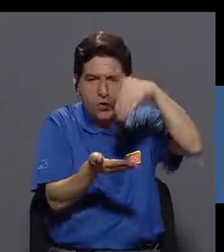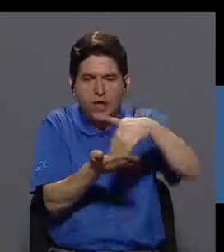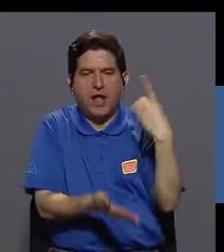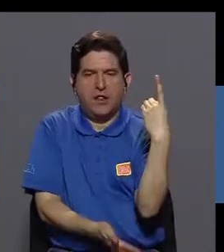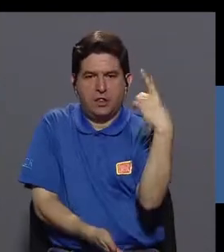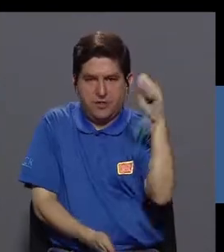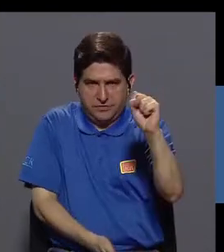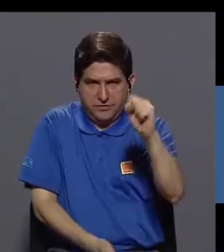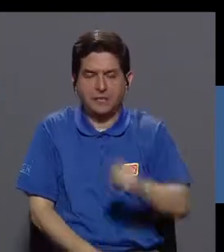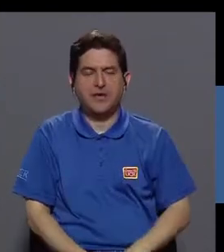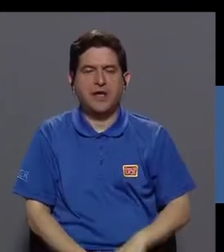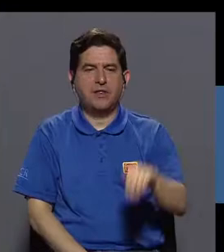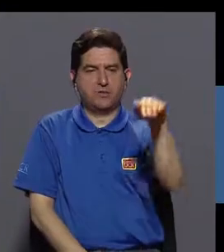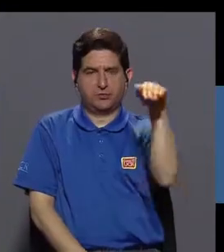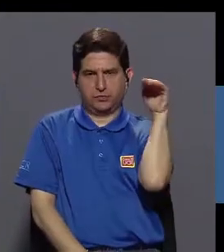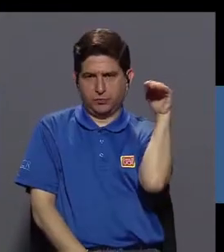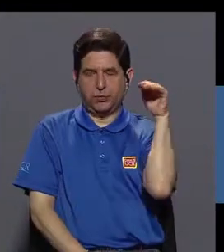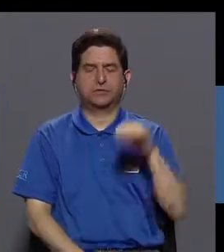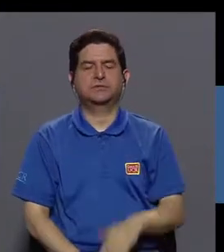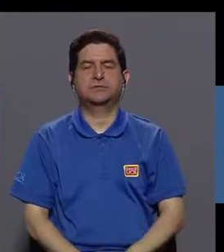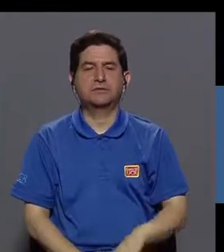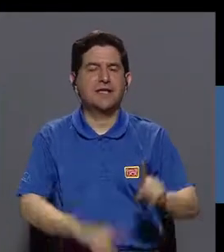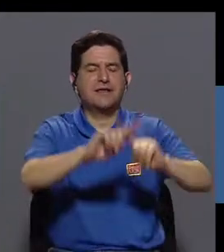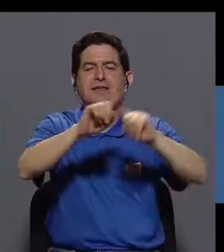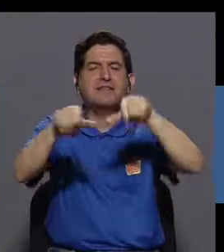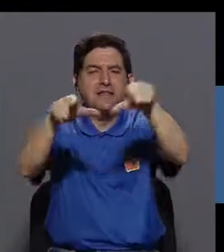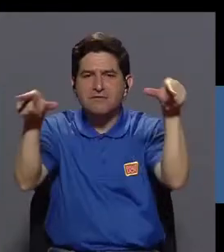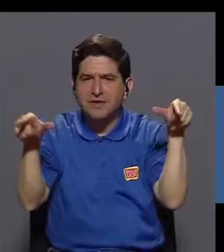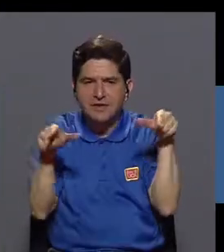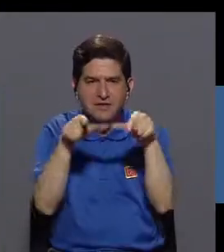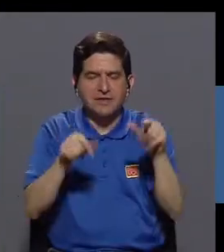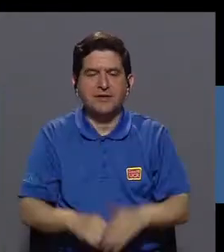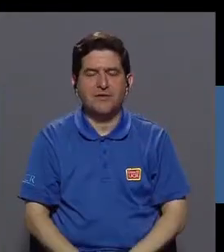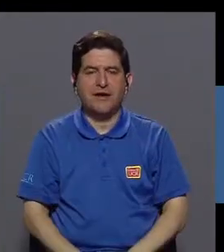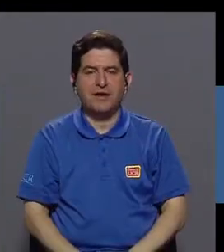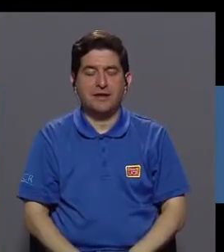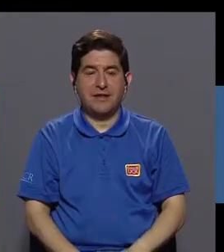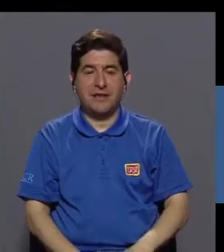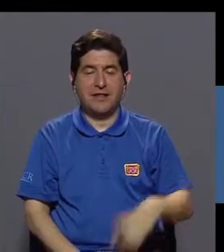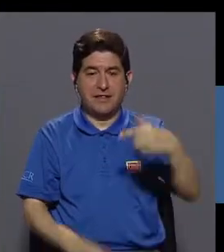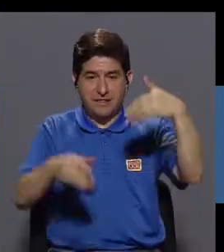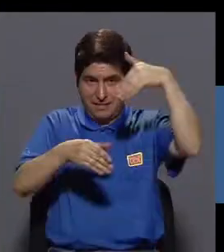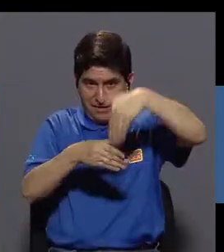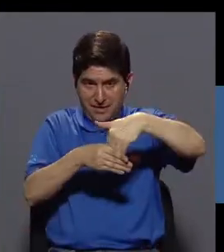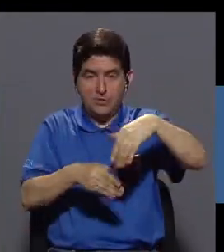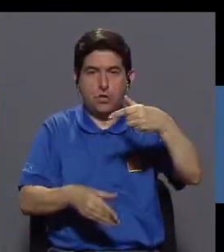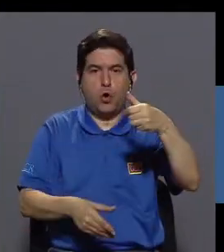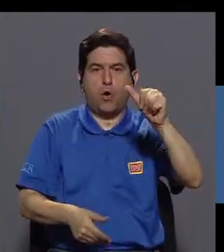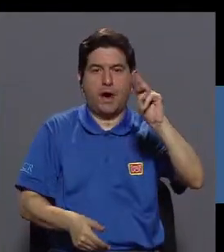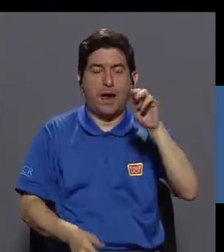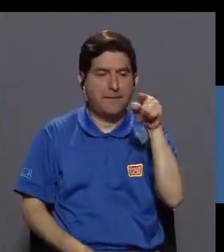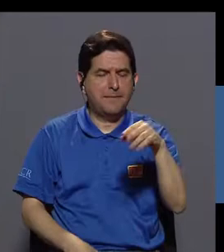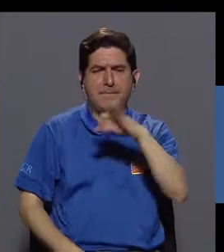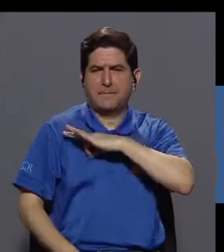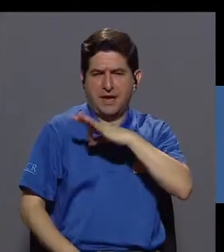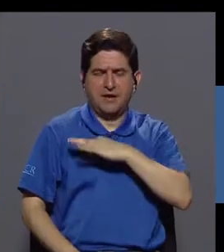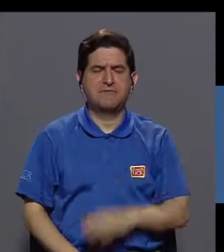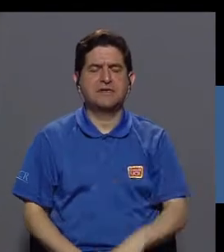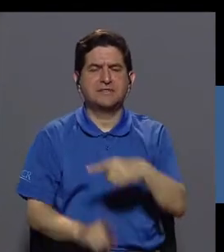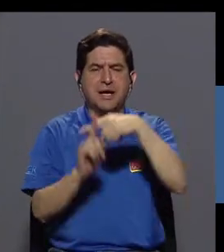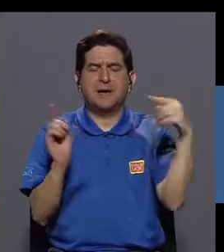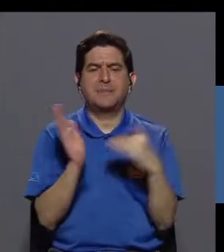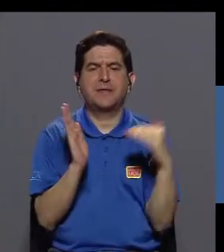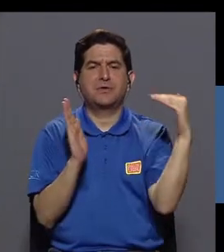Desamparados, Zapote y diferentes sectores del GAN. Esta planta beneficia a más de medio